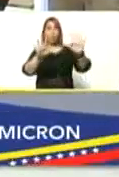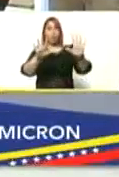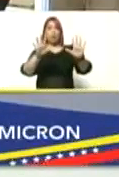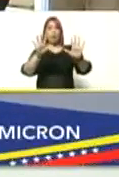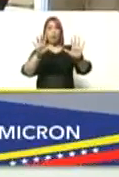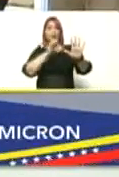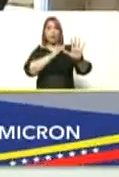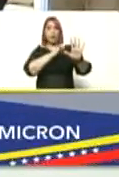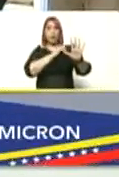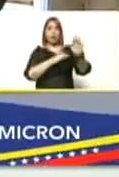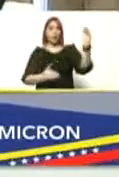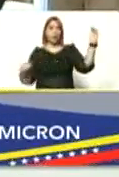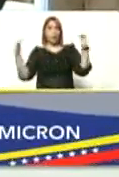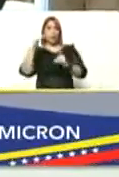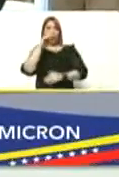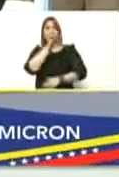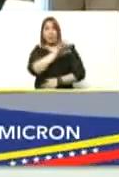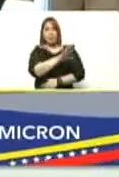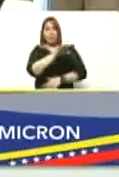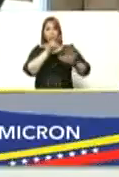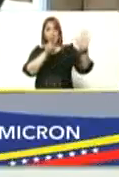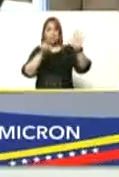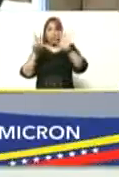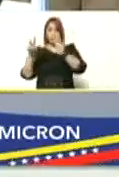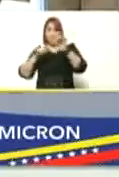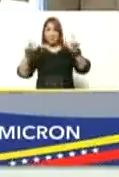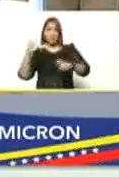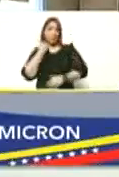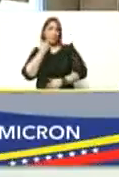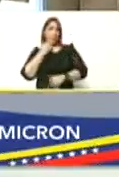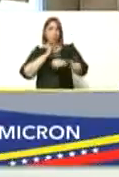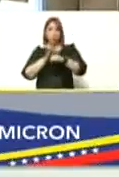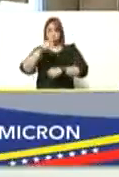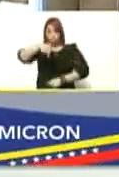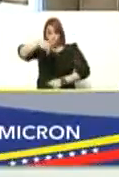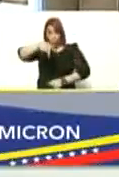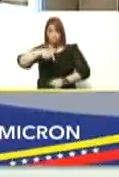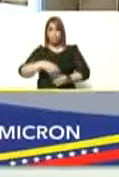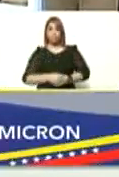pasamos a quinientos setenta y siete casos y hoy